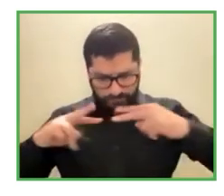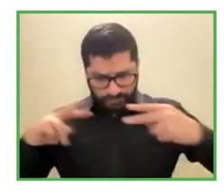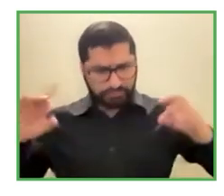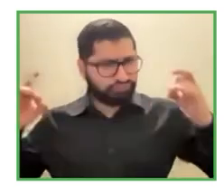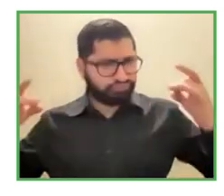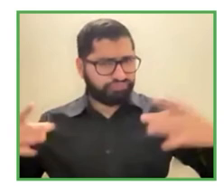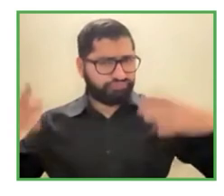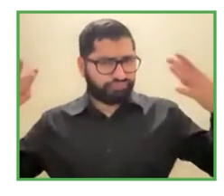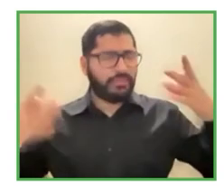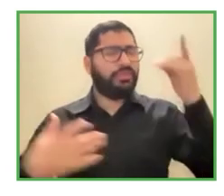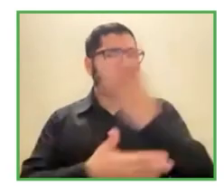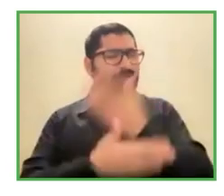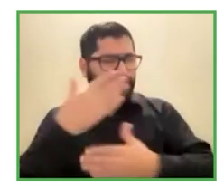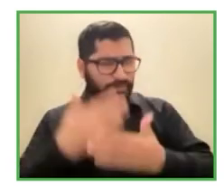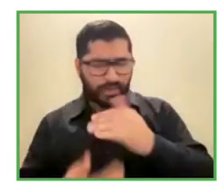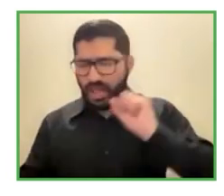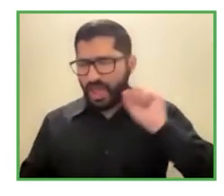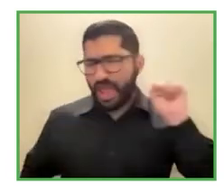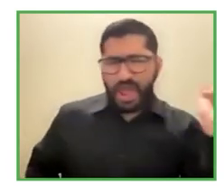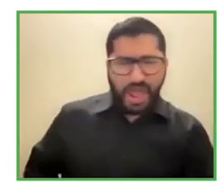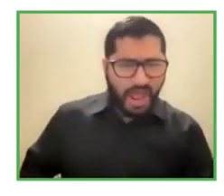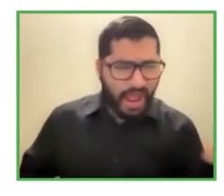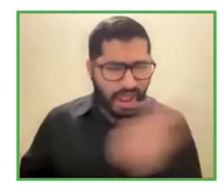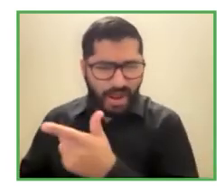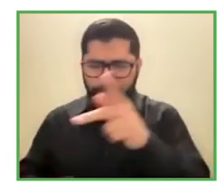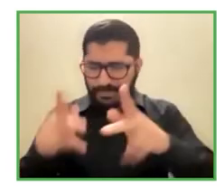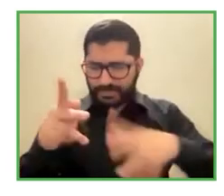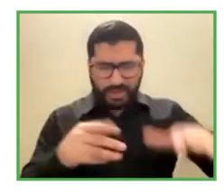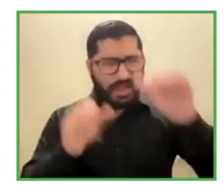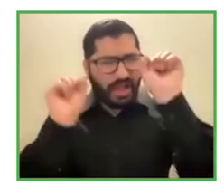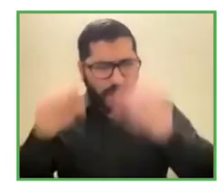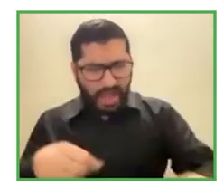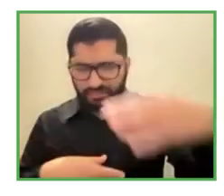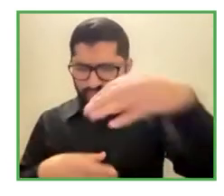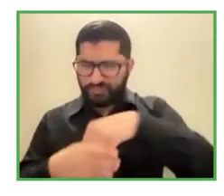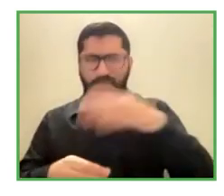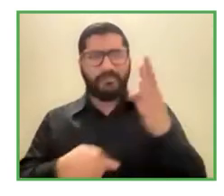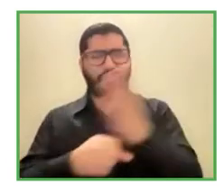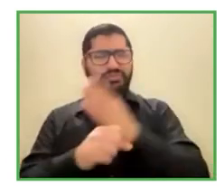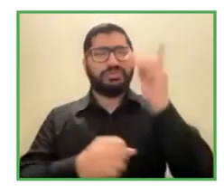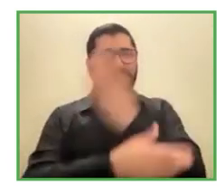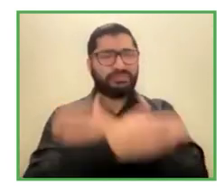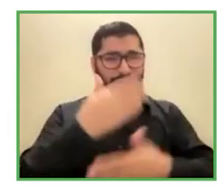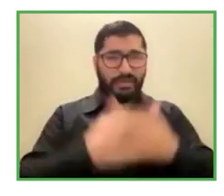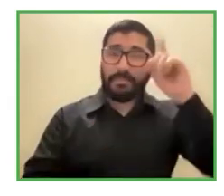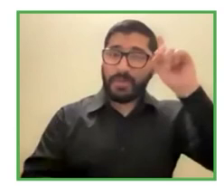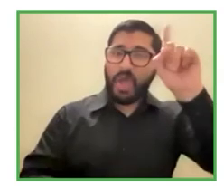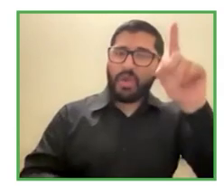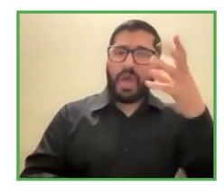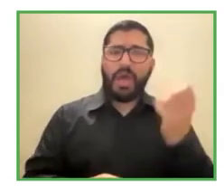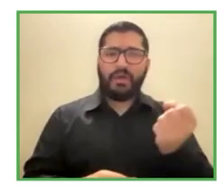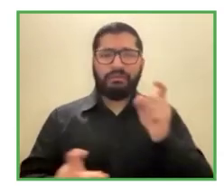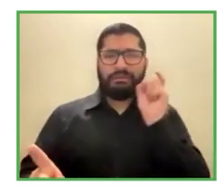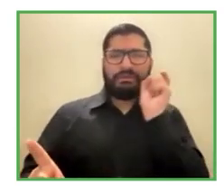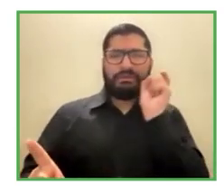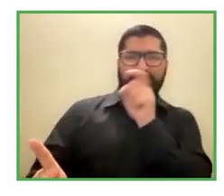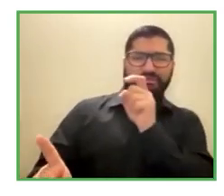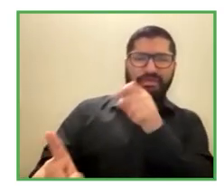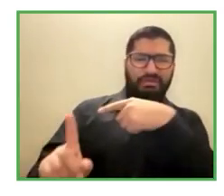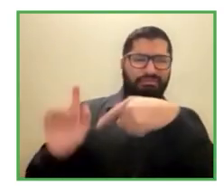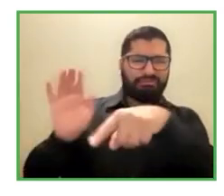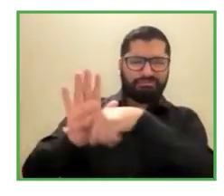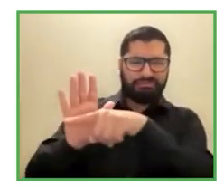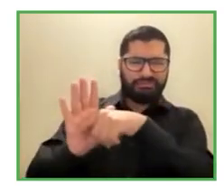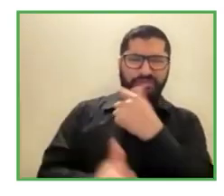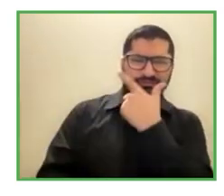eso se daba sin embargo tuve algunas críticas y eso es muy curioso porque tuve críticas ¿por qué? porque al